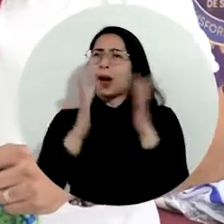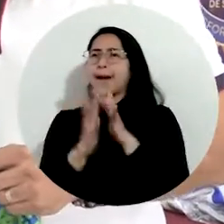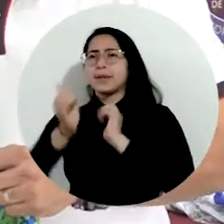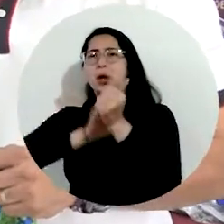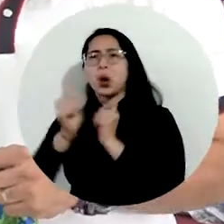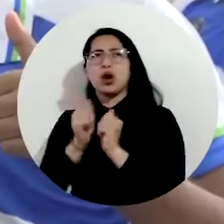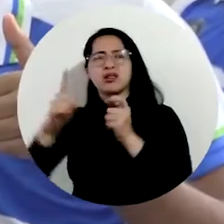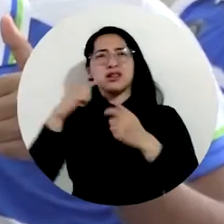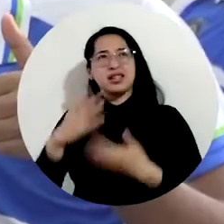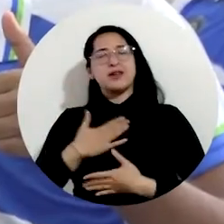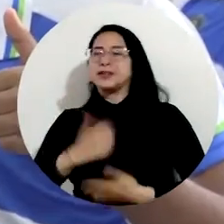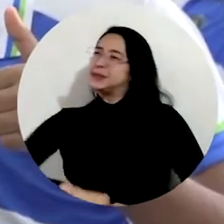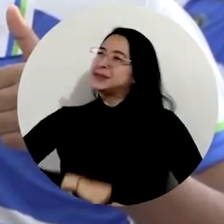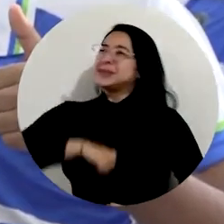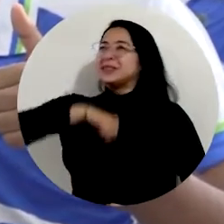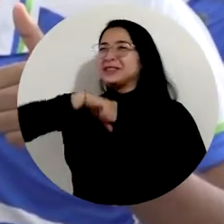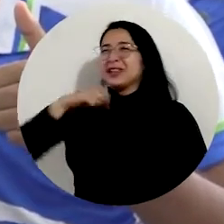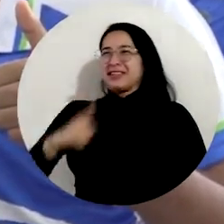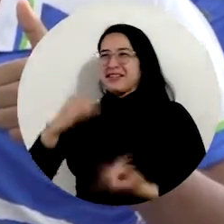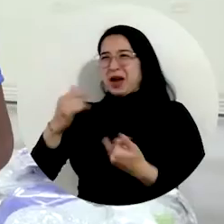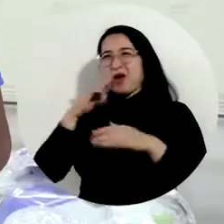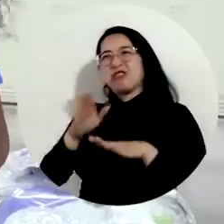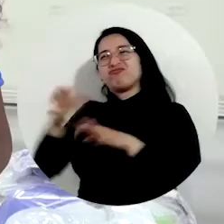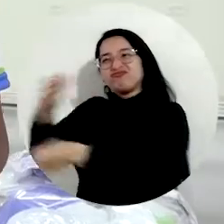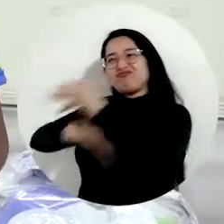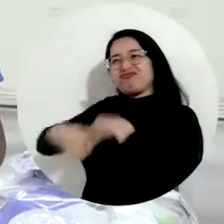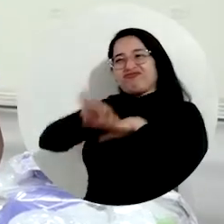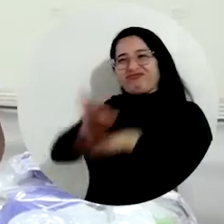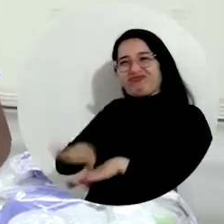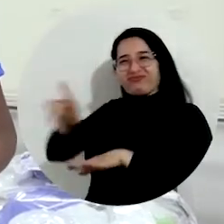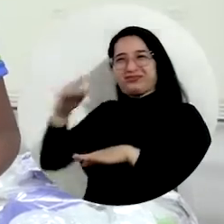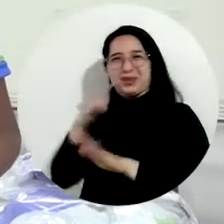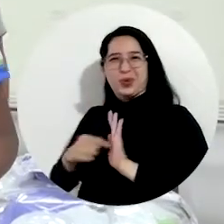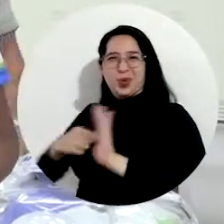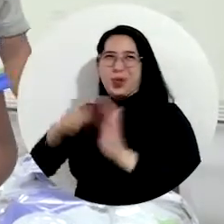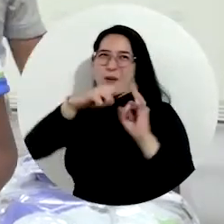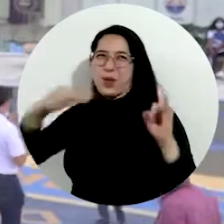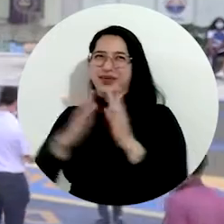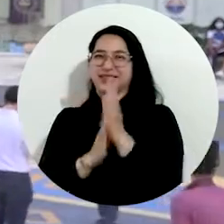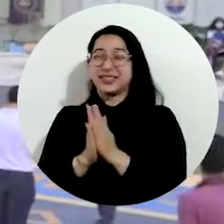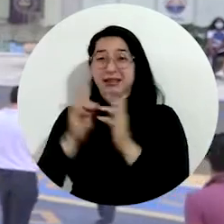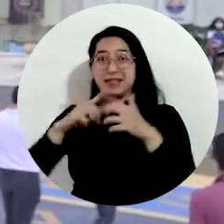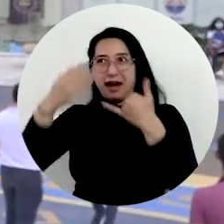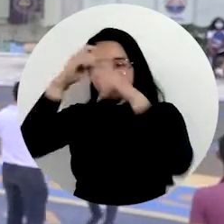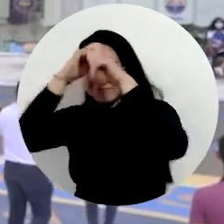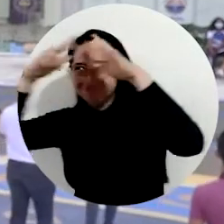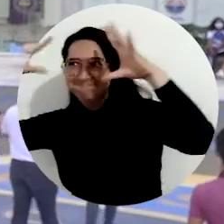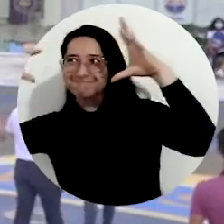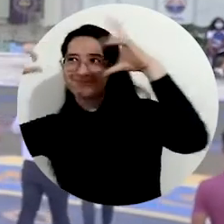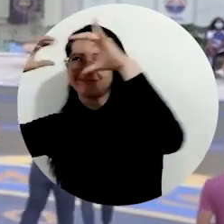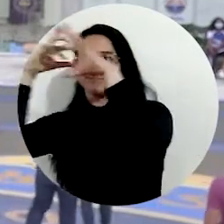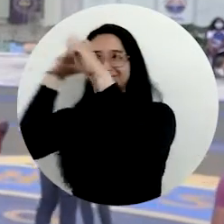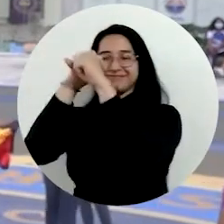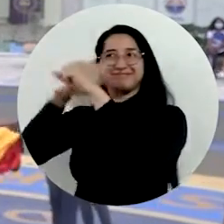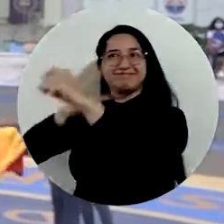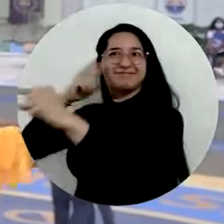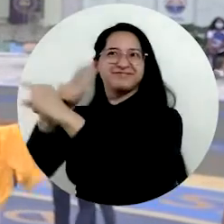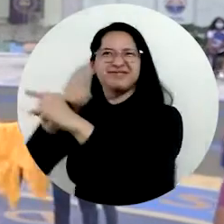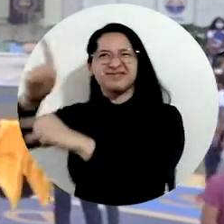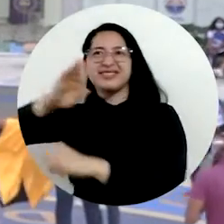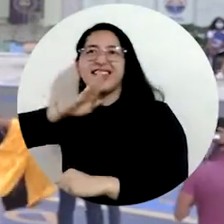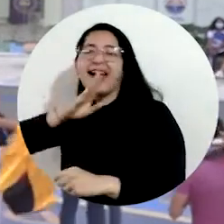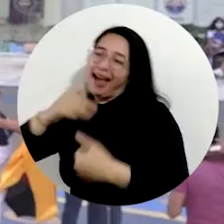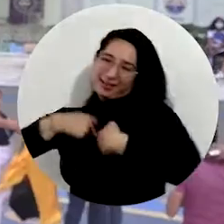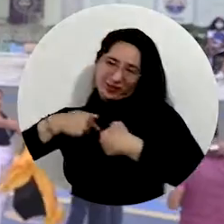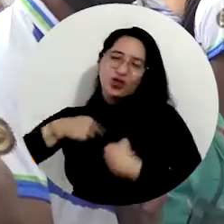más a representar a la universidad de la mejor manera. Ir por nuestros sueños, porque al final somos nosotros